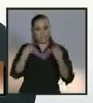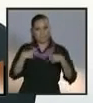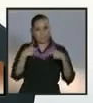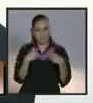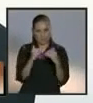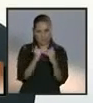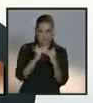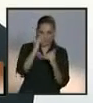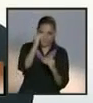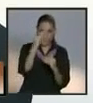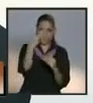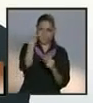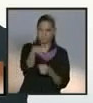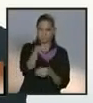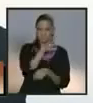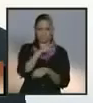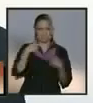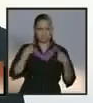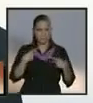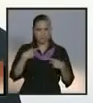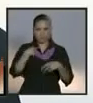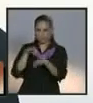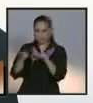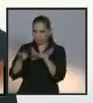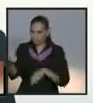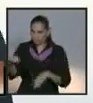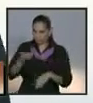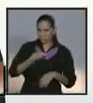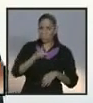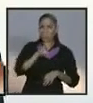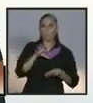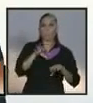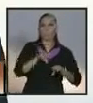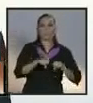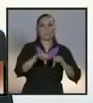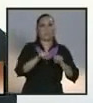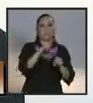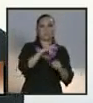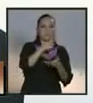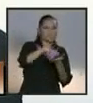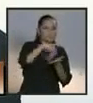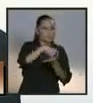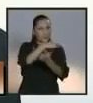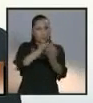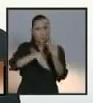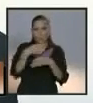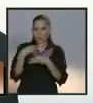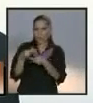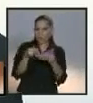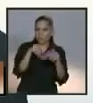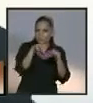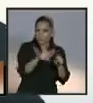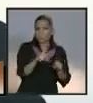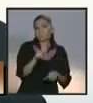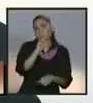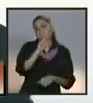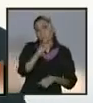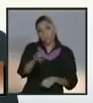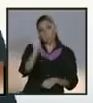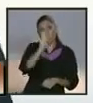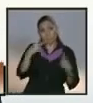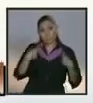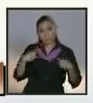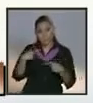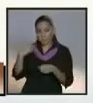y a tu familia. Lo voy a hacer a través de la propuesta que aquí presentaré. También de responder a los señalamientos que mis adversarios